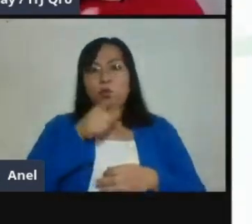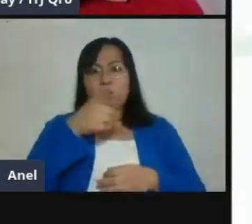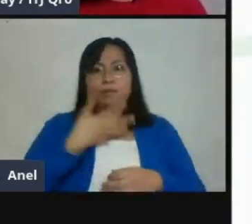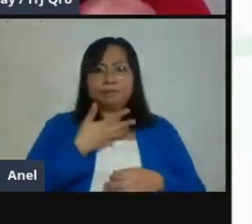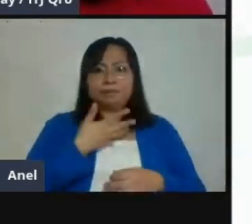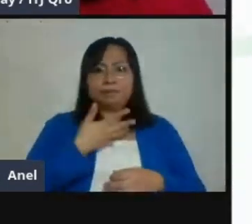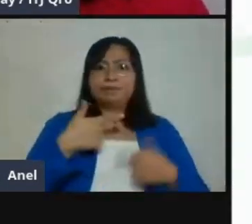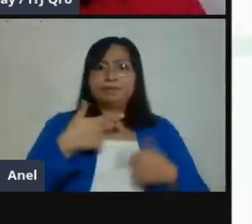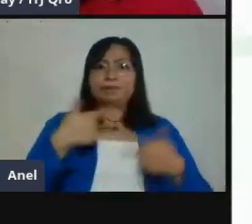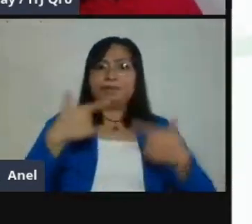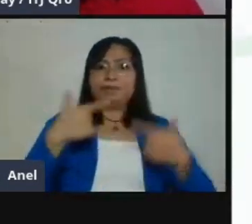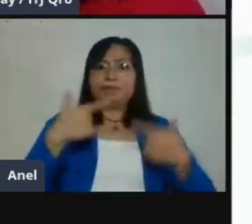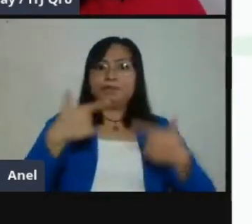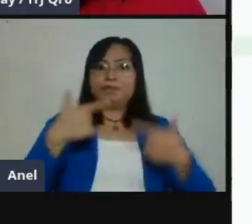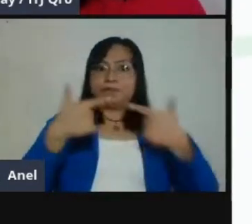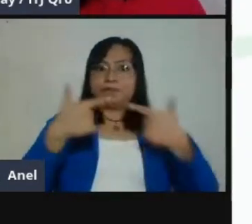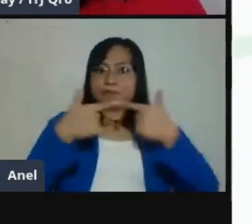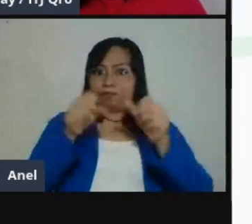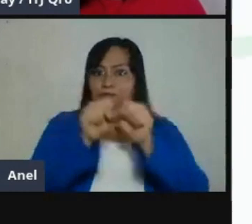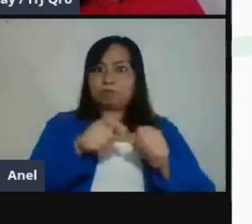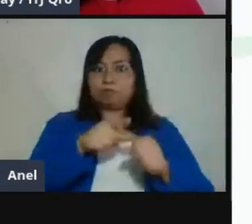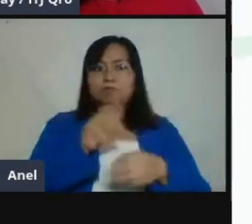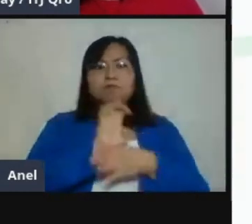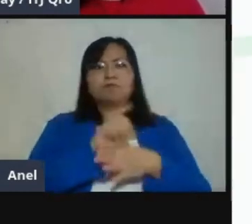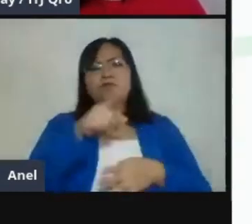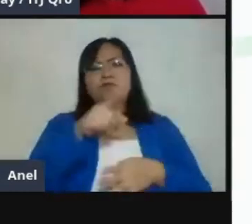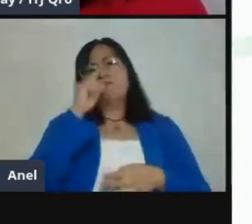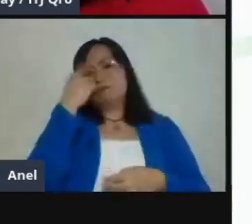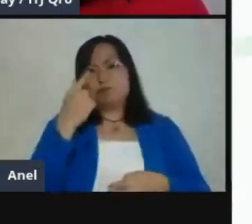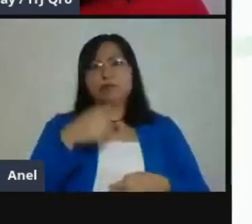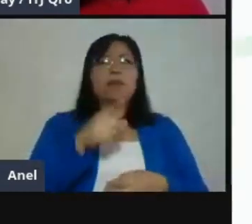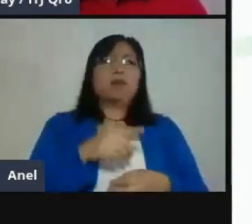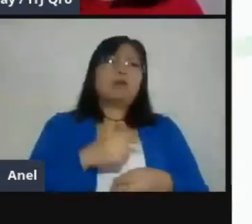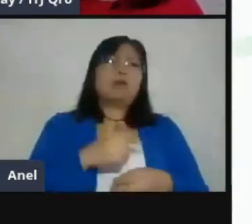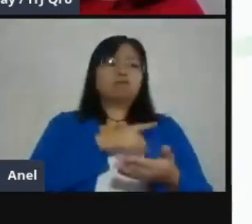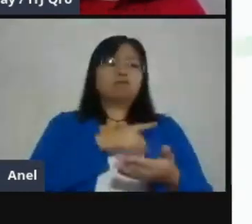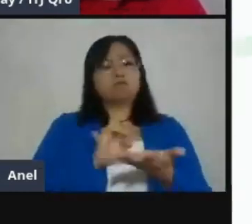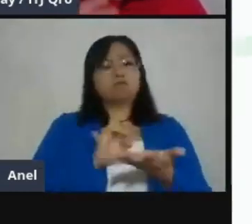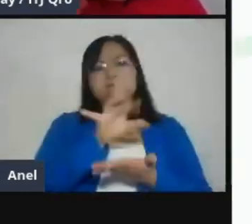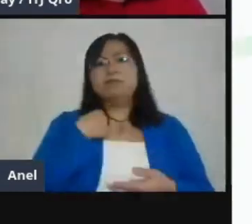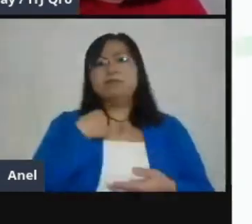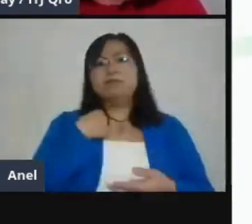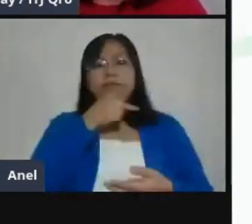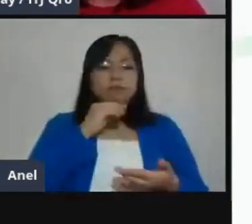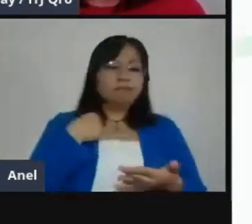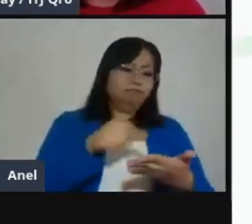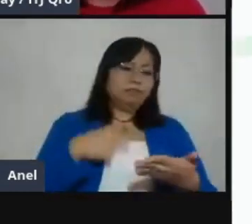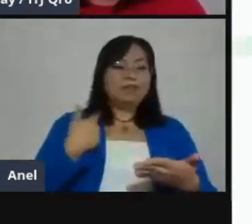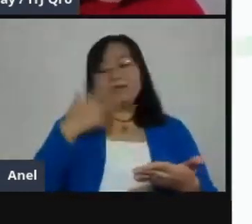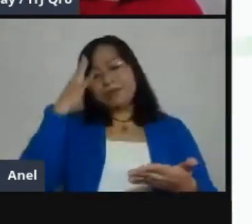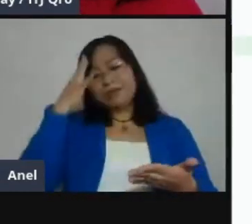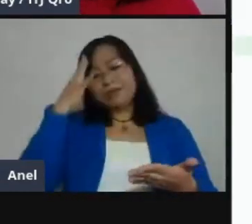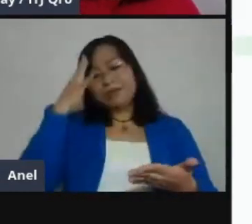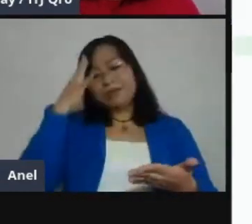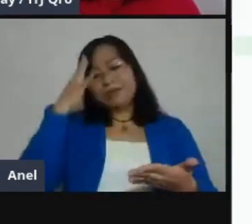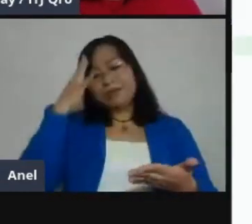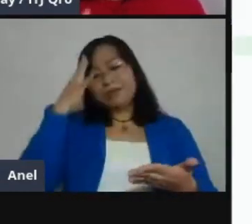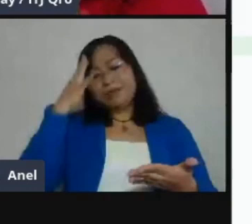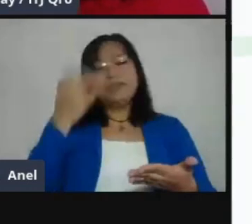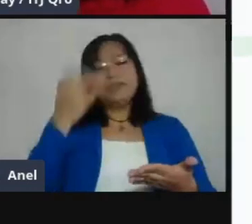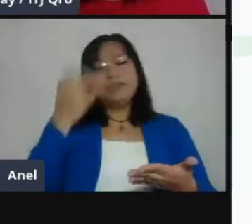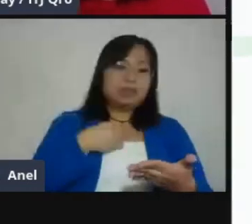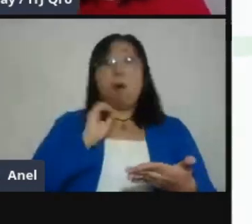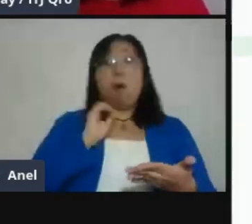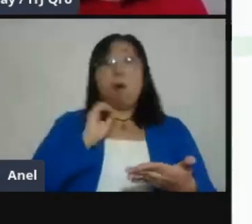de familia, pues, los papás se enteran de cómo está el alumno, de qué es lo que hizo durante la semana. Y es una